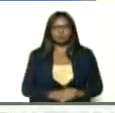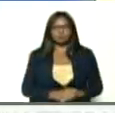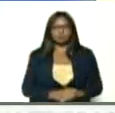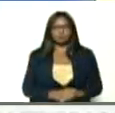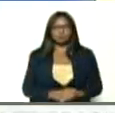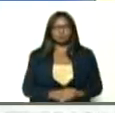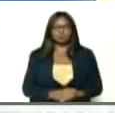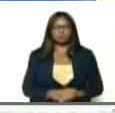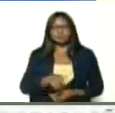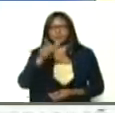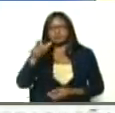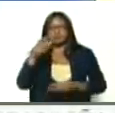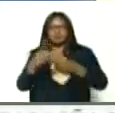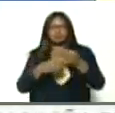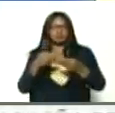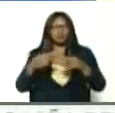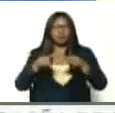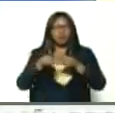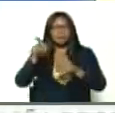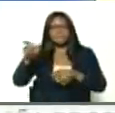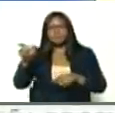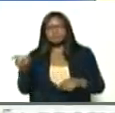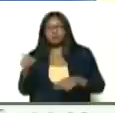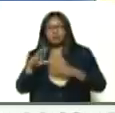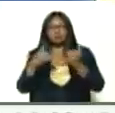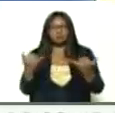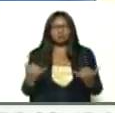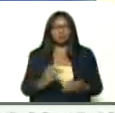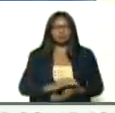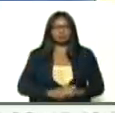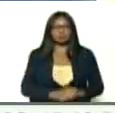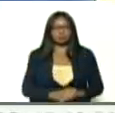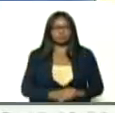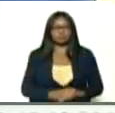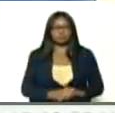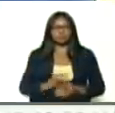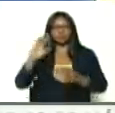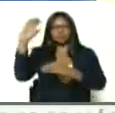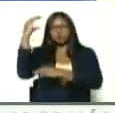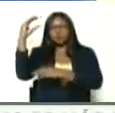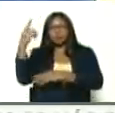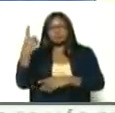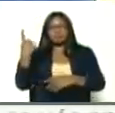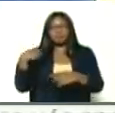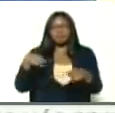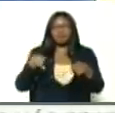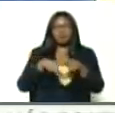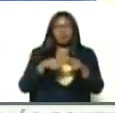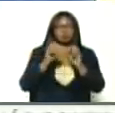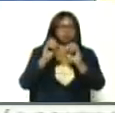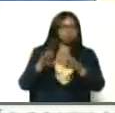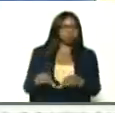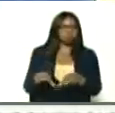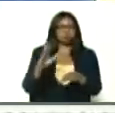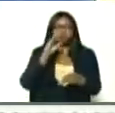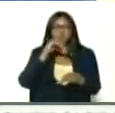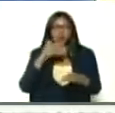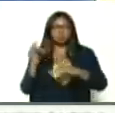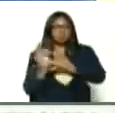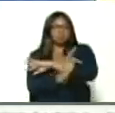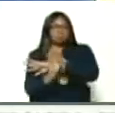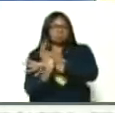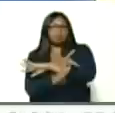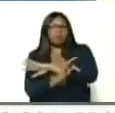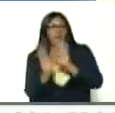gente dedicada a la trata de personas, esa es la realidad, en Colombia tienen abandonado, no hay Estado en la frontera,